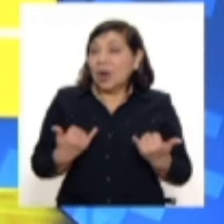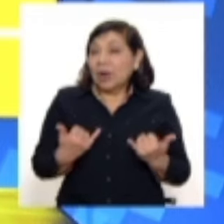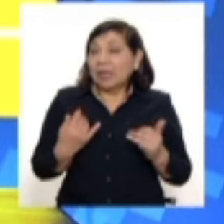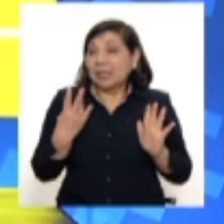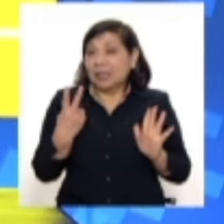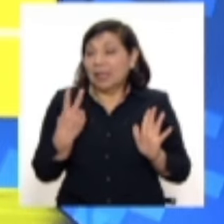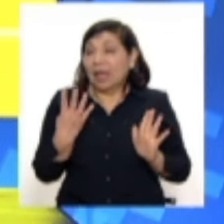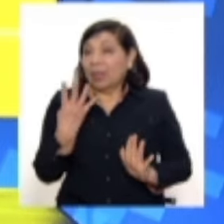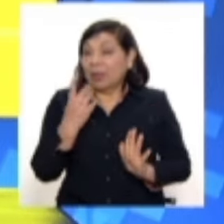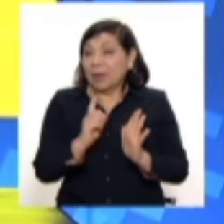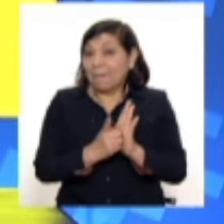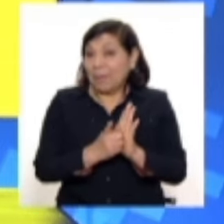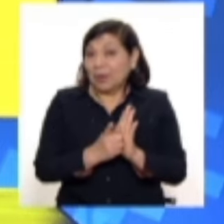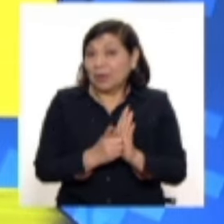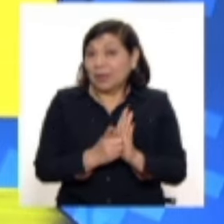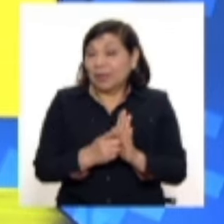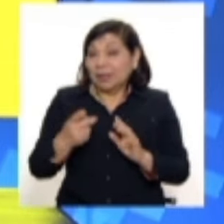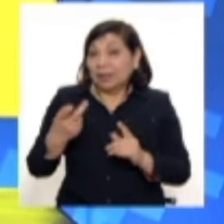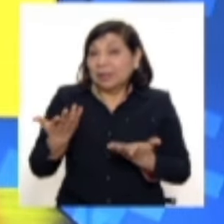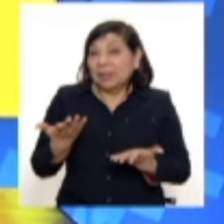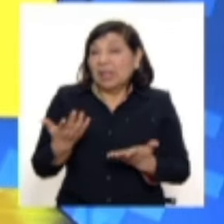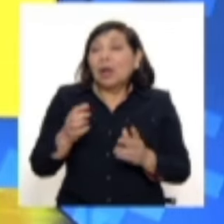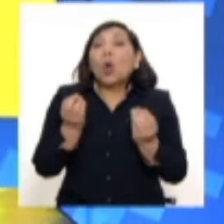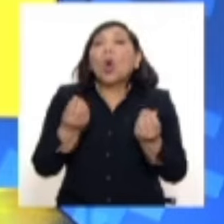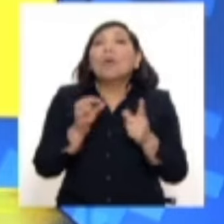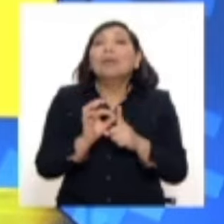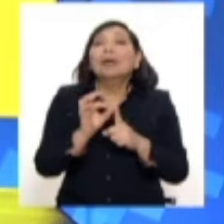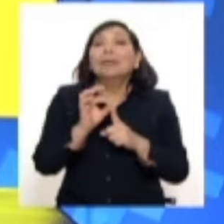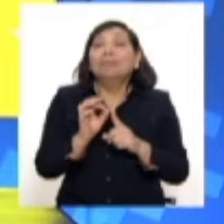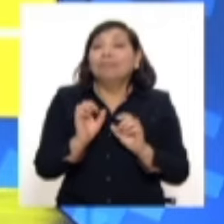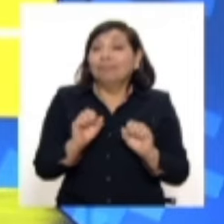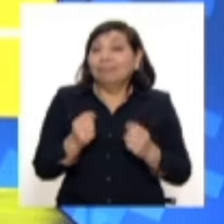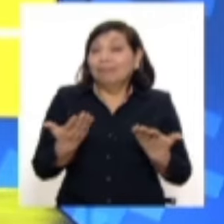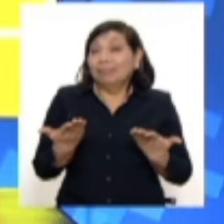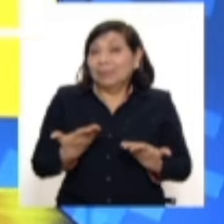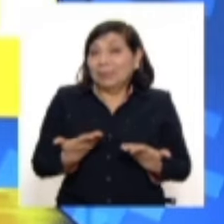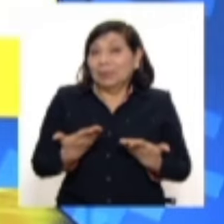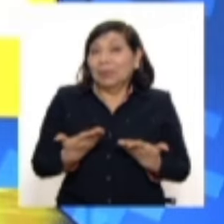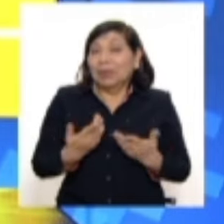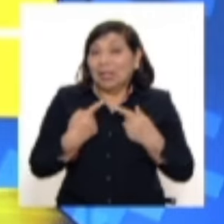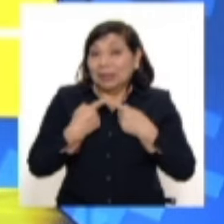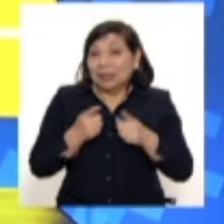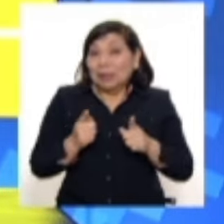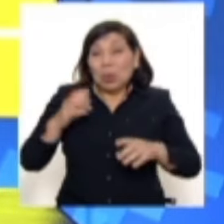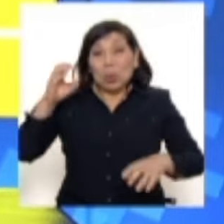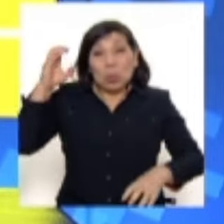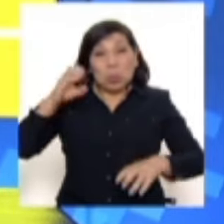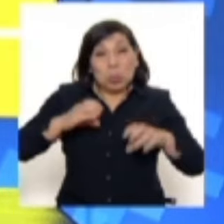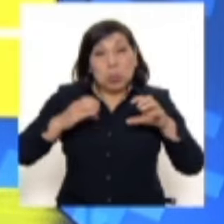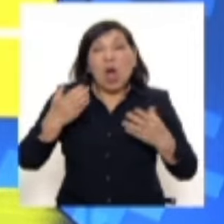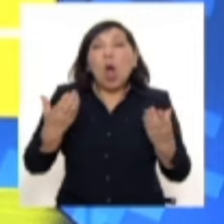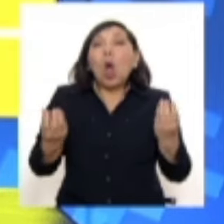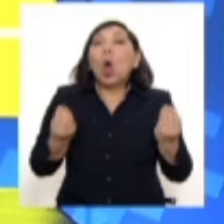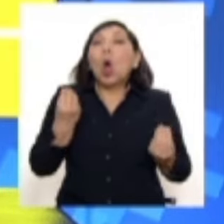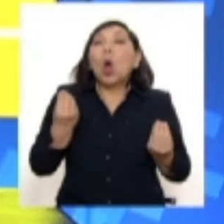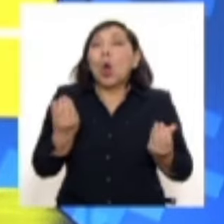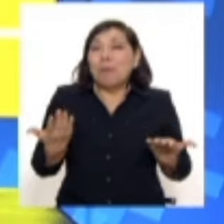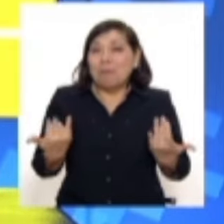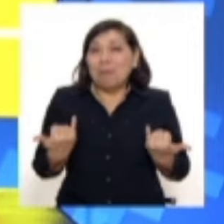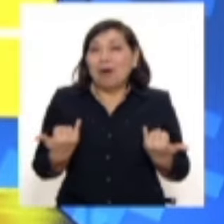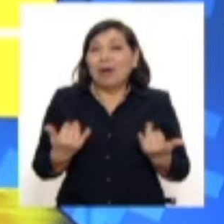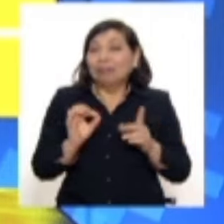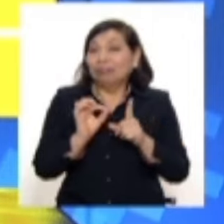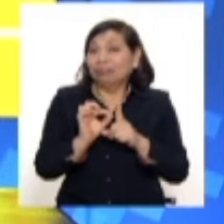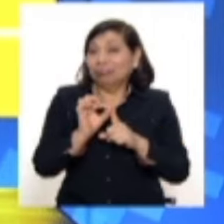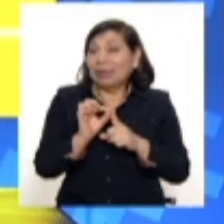de la mañana, estamos ingresando a nuestro segmento El Tiempo en TV, pero a propósito de este ya anuncio de las lluvias, vamos a conocer las condiciones